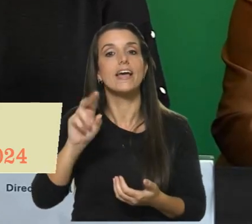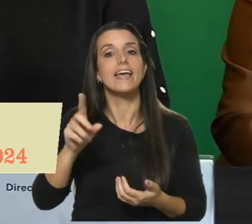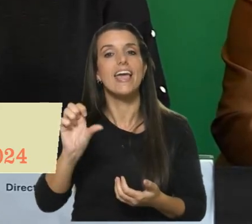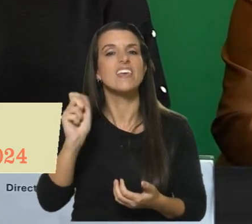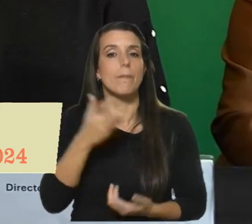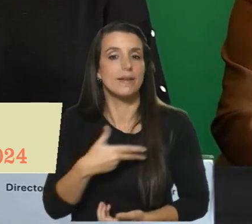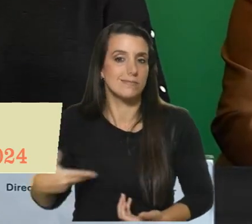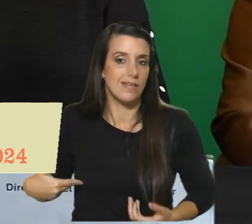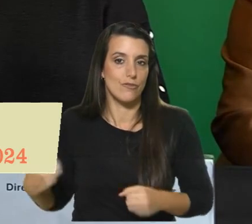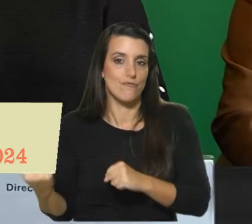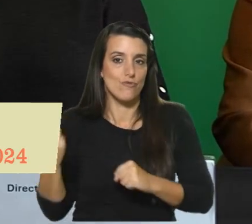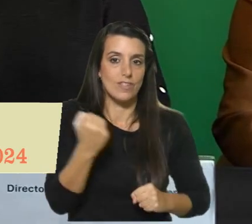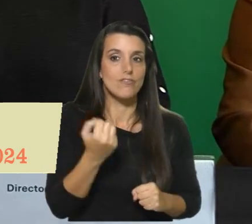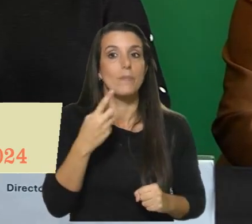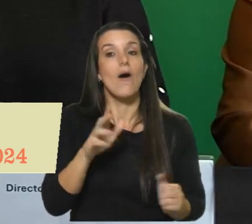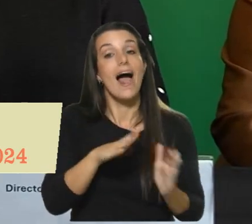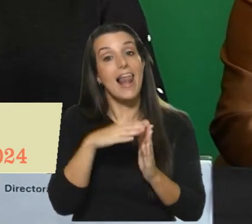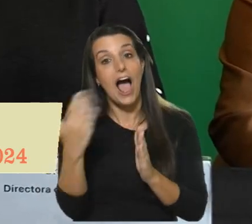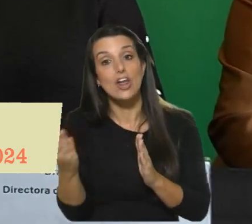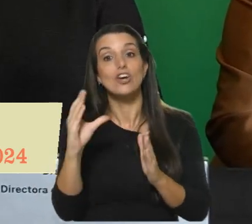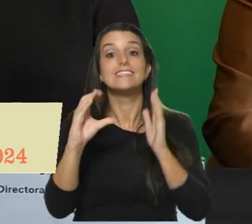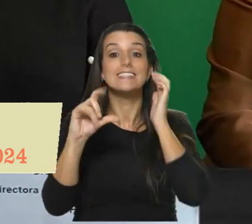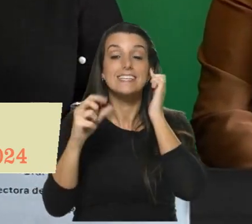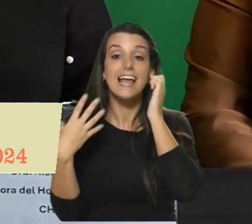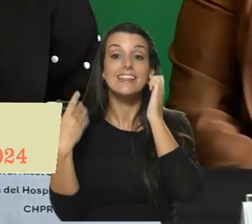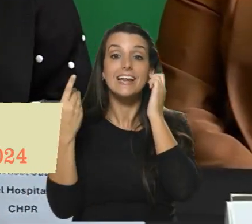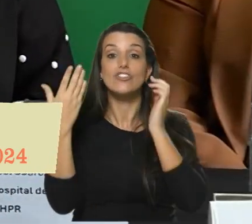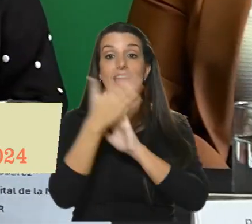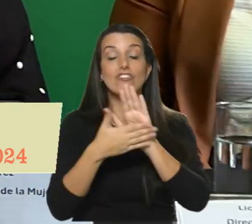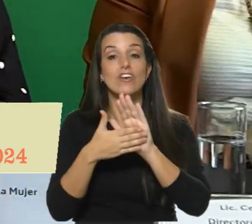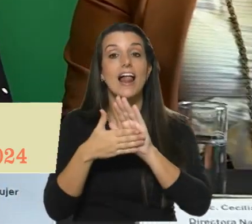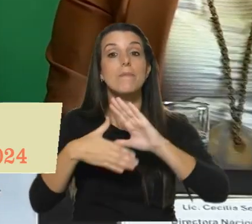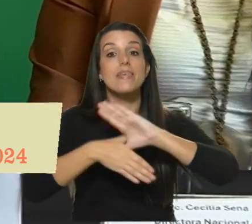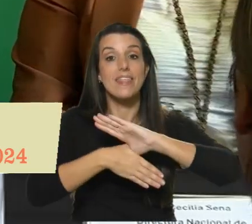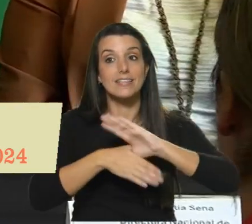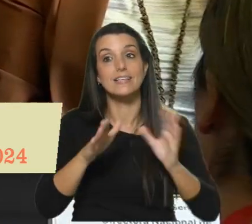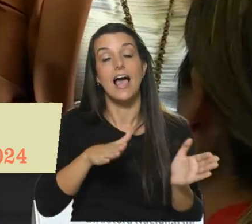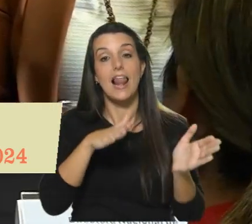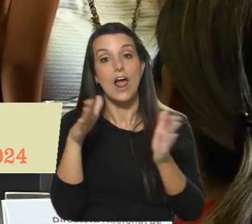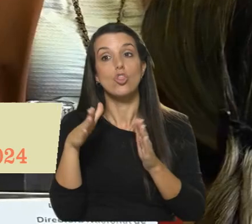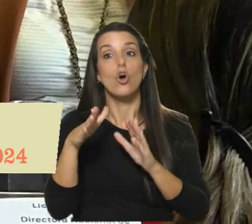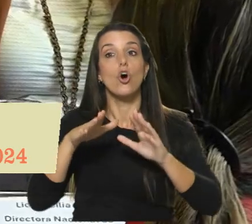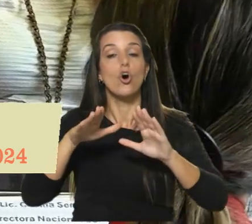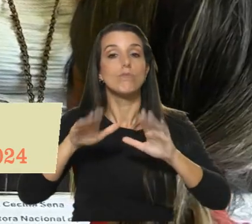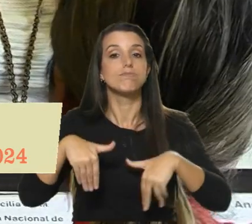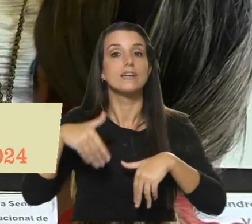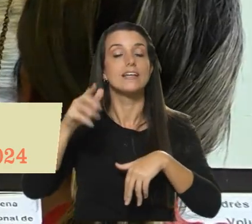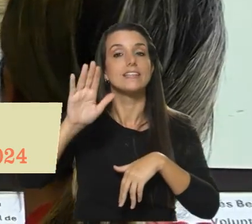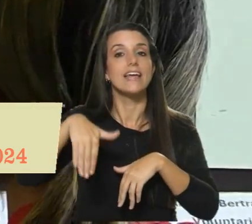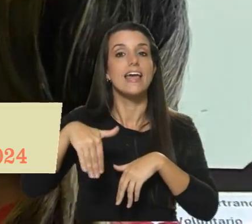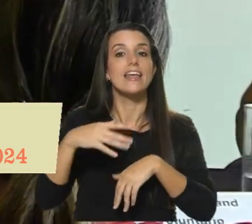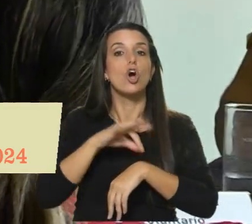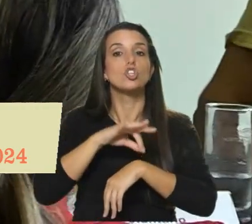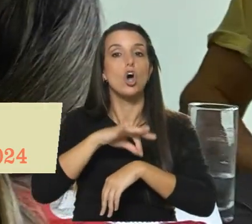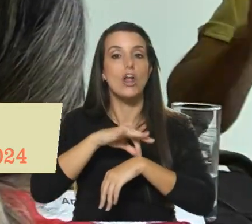Pelufo Gíens, pero también lo acompaña en la mesa Cecilia Sena, directora nacional de desarrollo social del Mides, doctora Arricel Suárez, la directora del